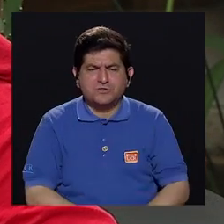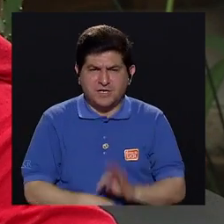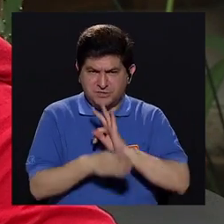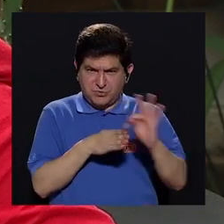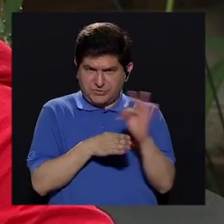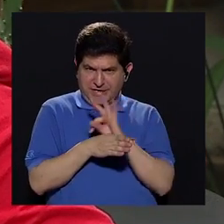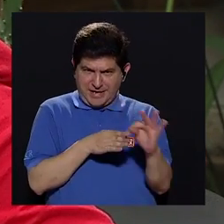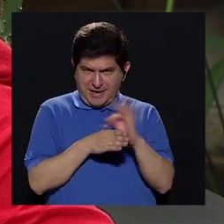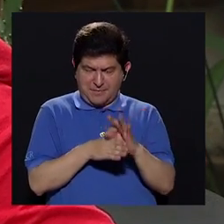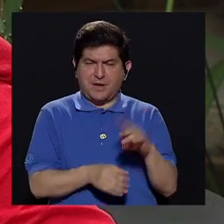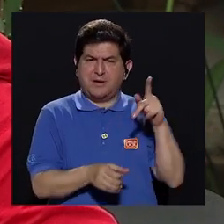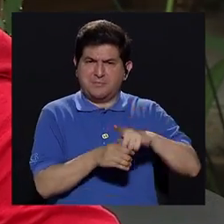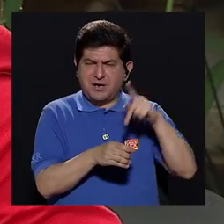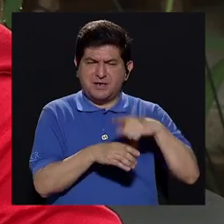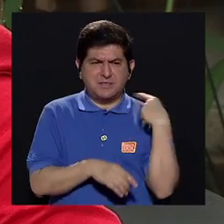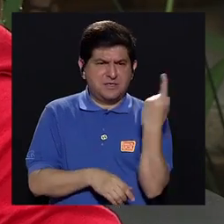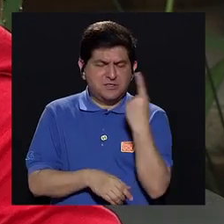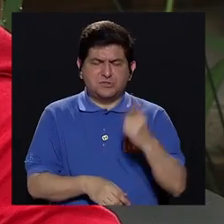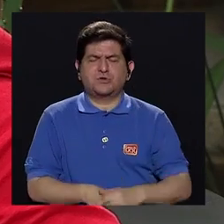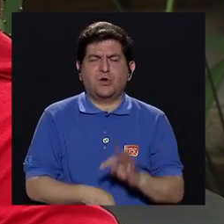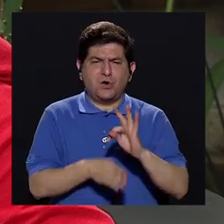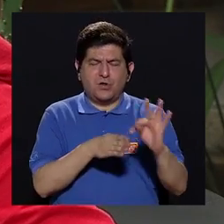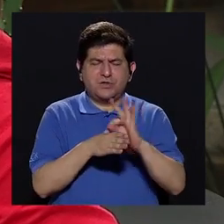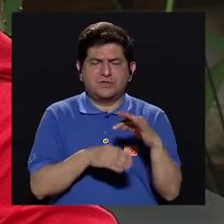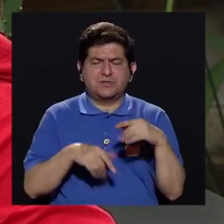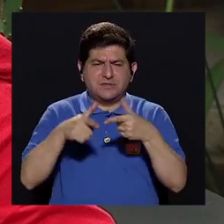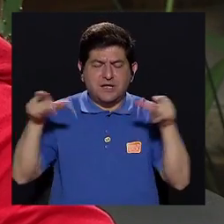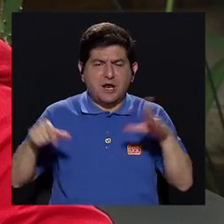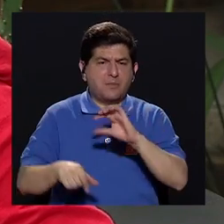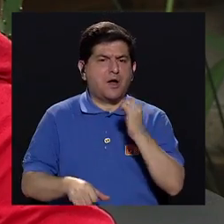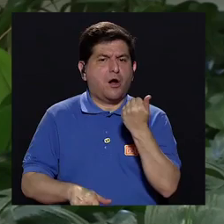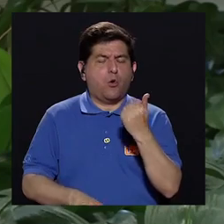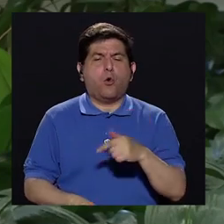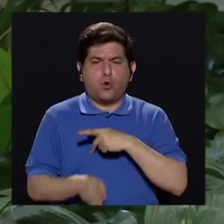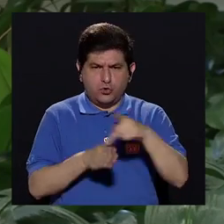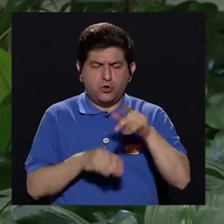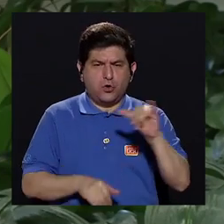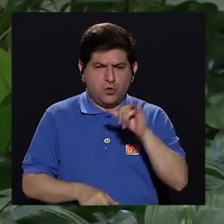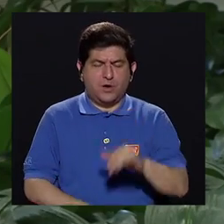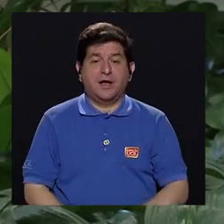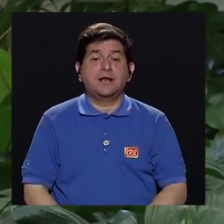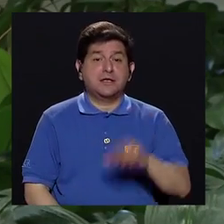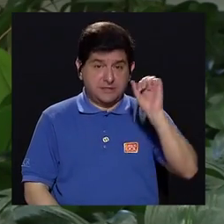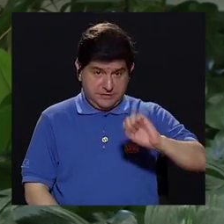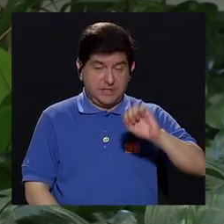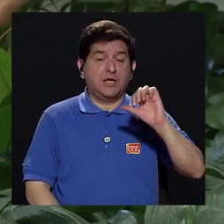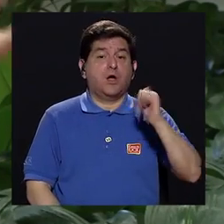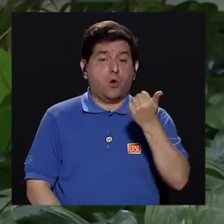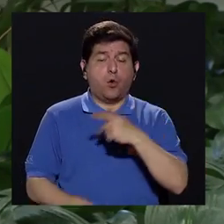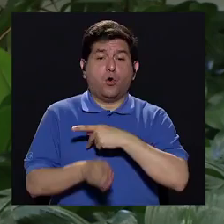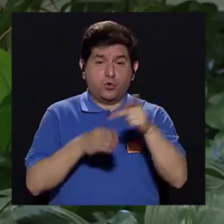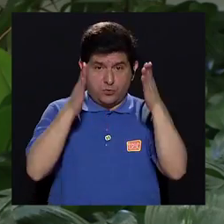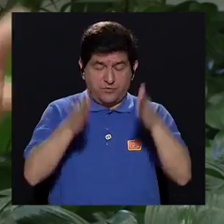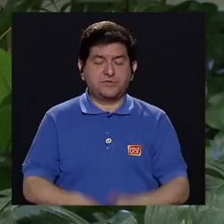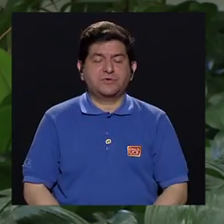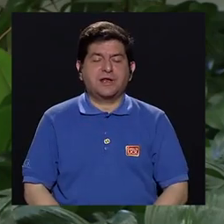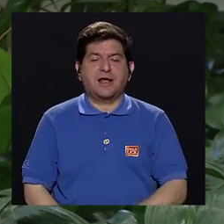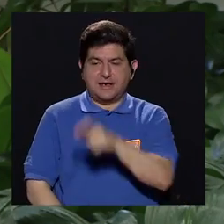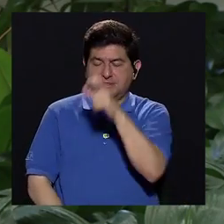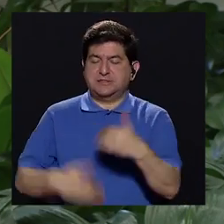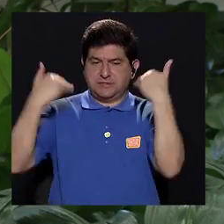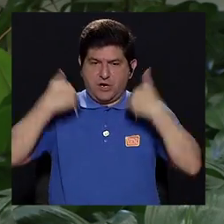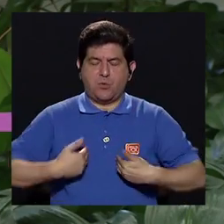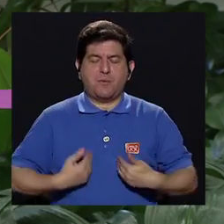terapéutico ¿Participa solo terapia de lenguaje u otros profesionales? No, otros profesionales también. El ser humano es un ser integral.